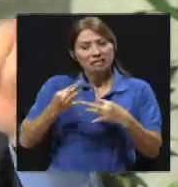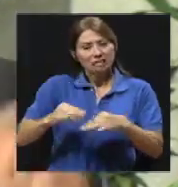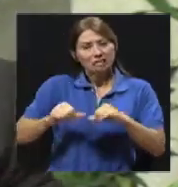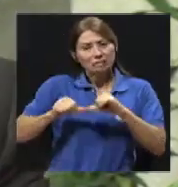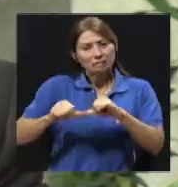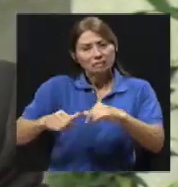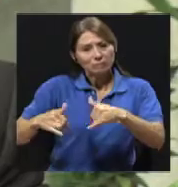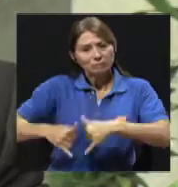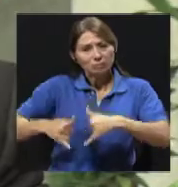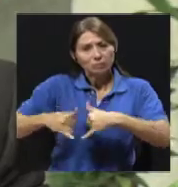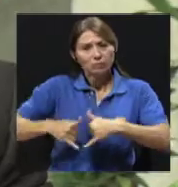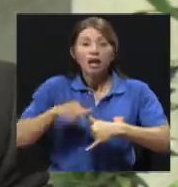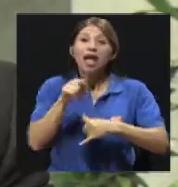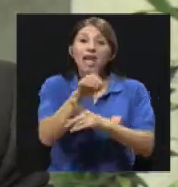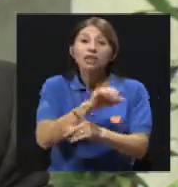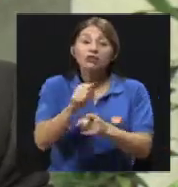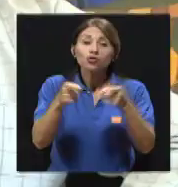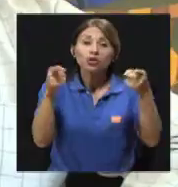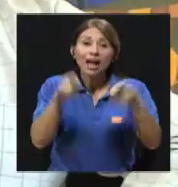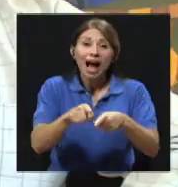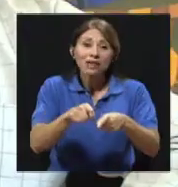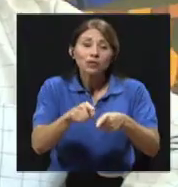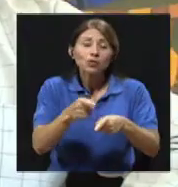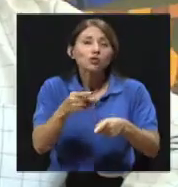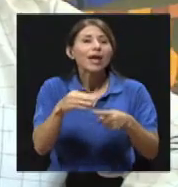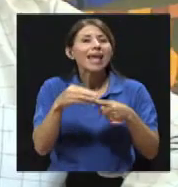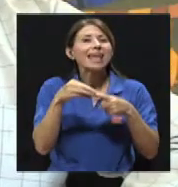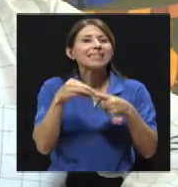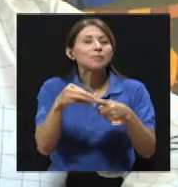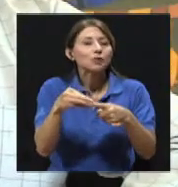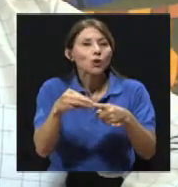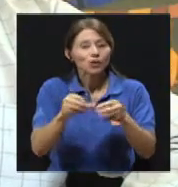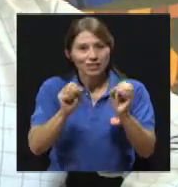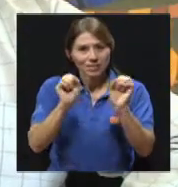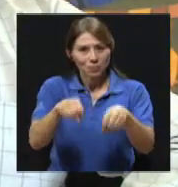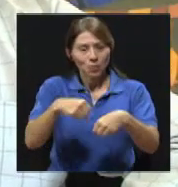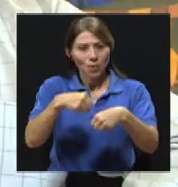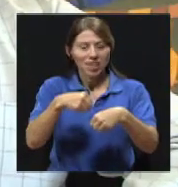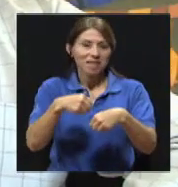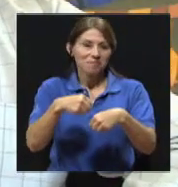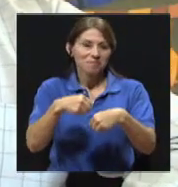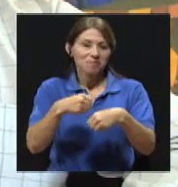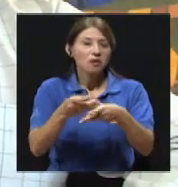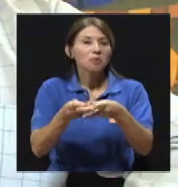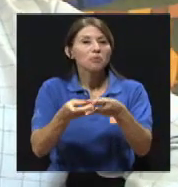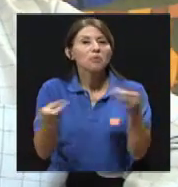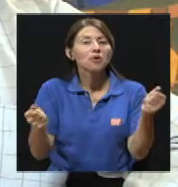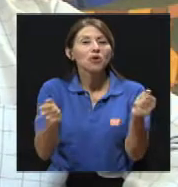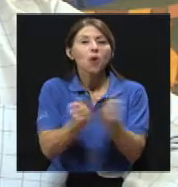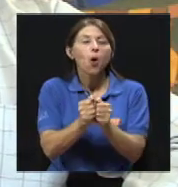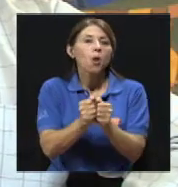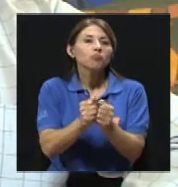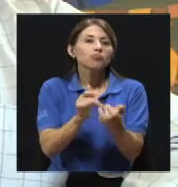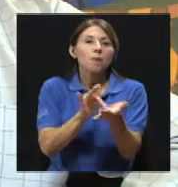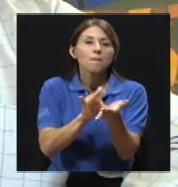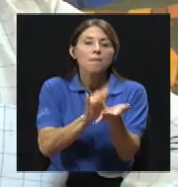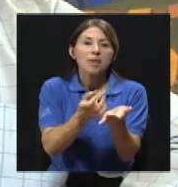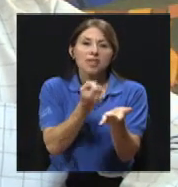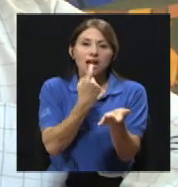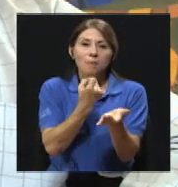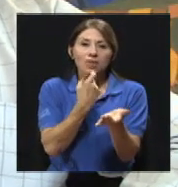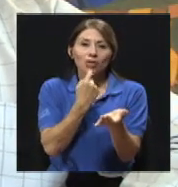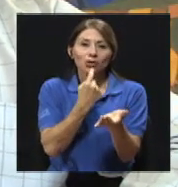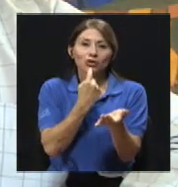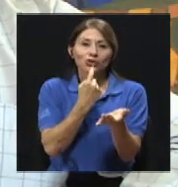excepcionalmente, esto es una excepción, se puede tratar con medicamentos. De esos que se tratan con medicamentos igual, el